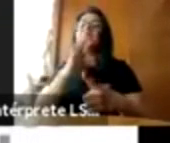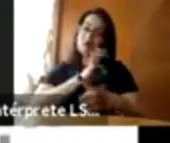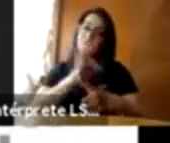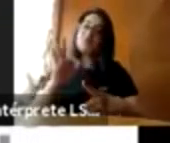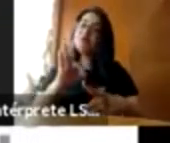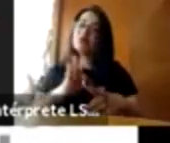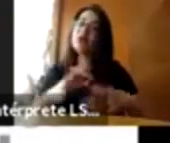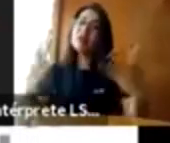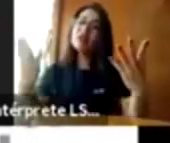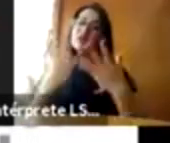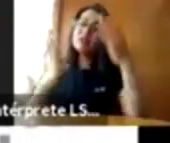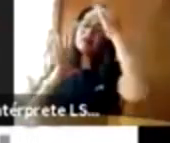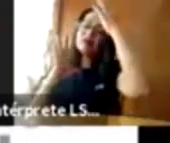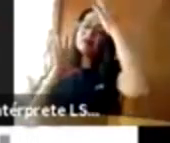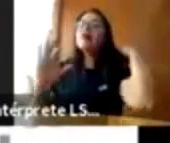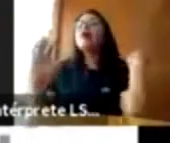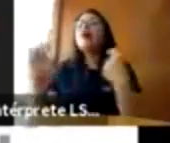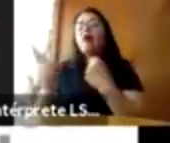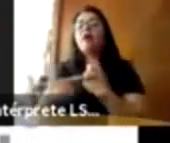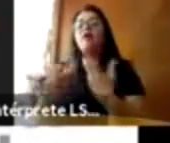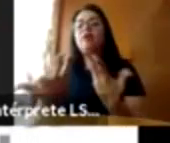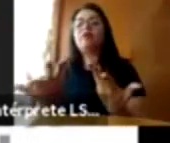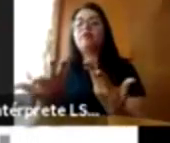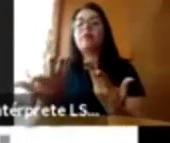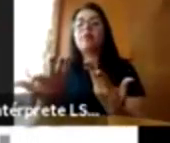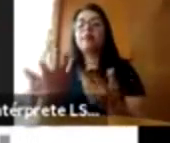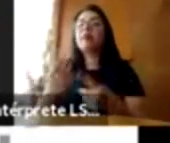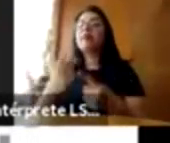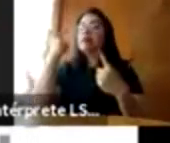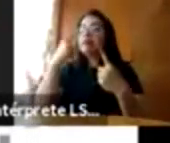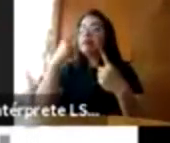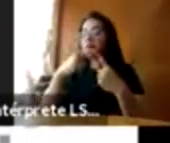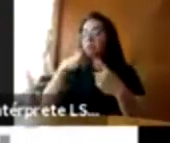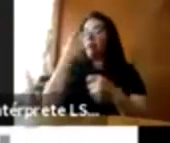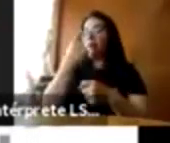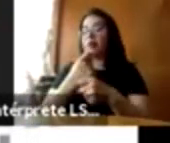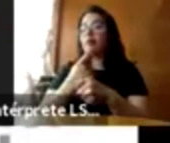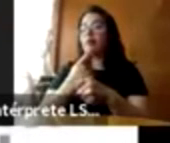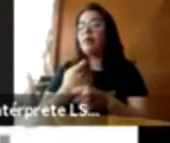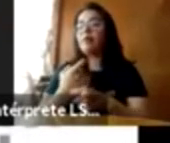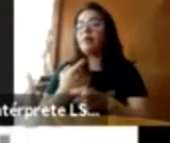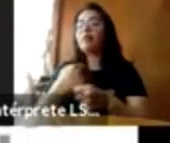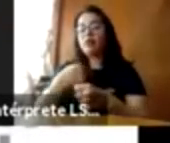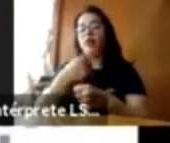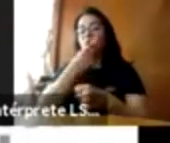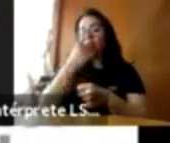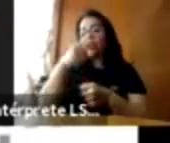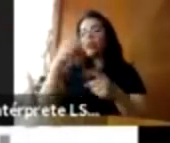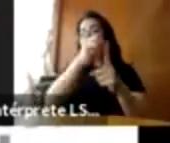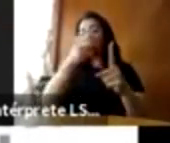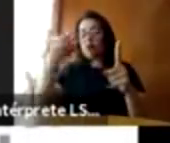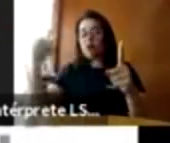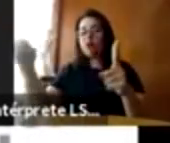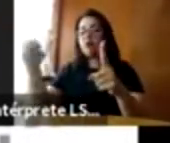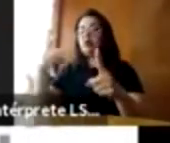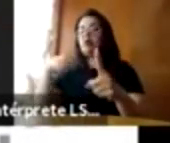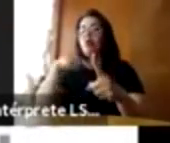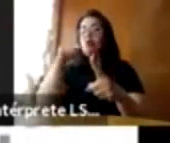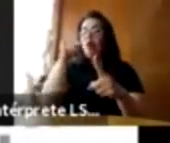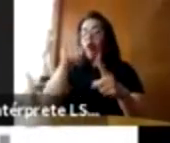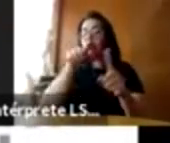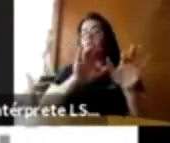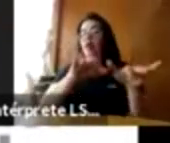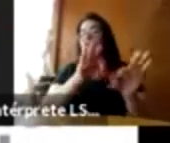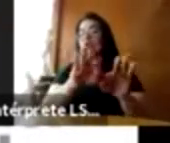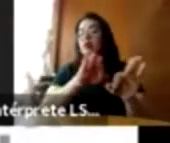Esos son los tres temas. Entonces, para empezar con el primero, yo trabajo, como dije, para esta organización, que es una organización global, próxima